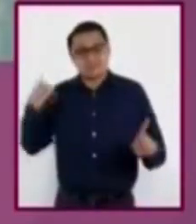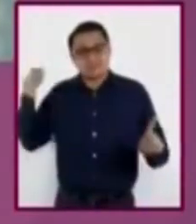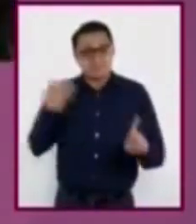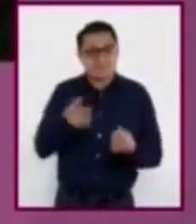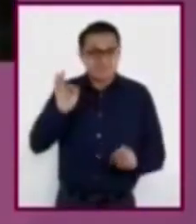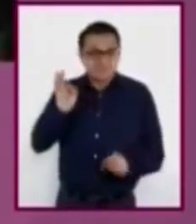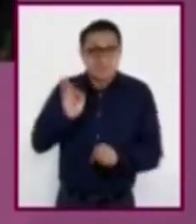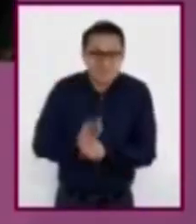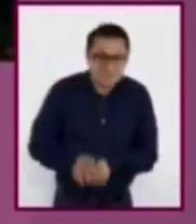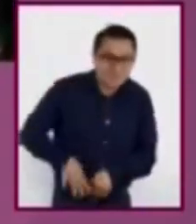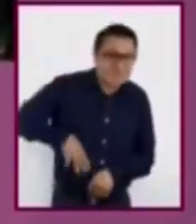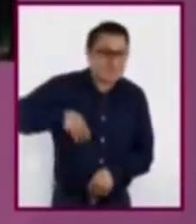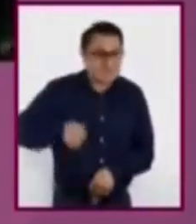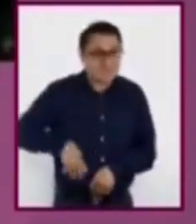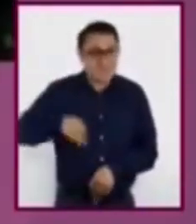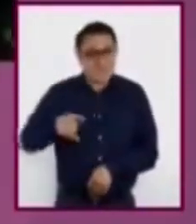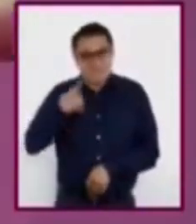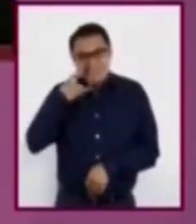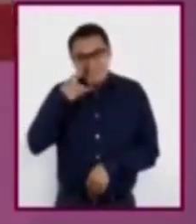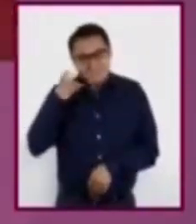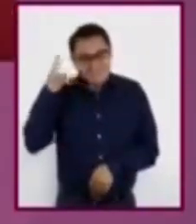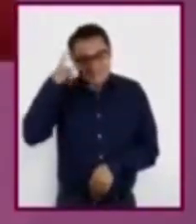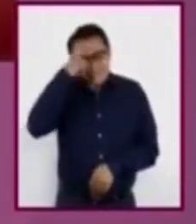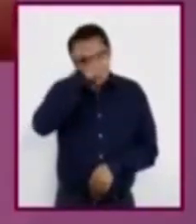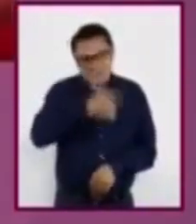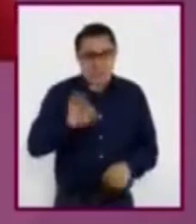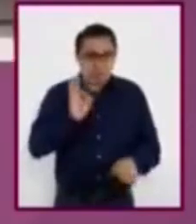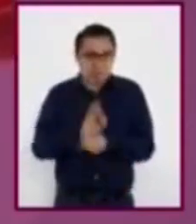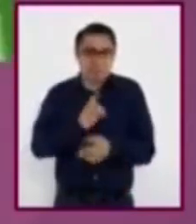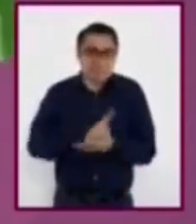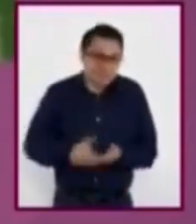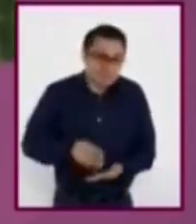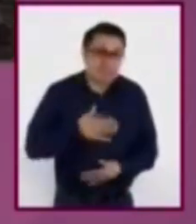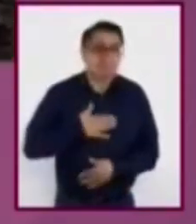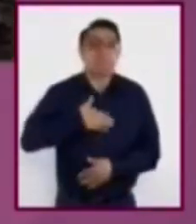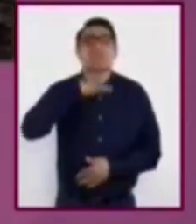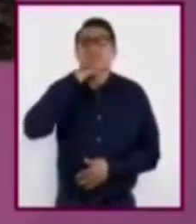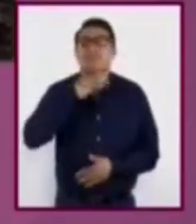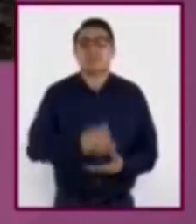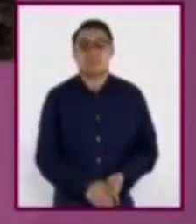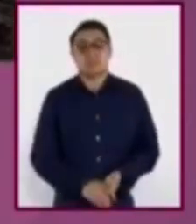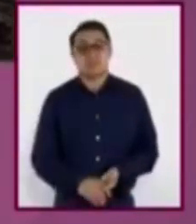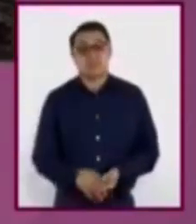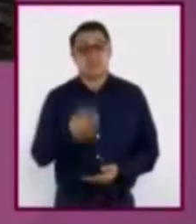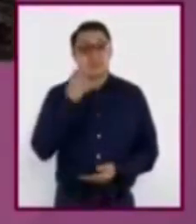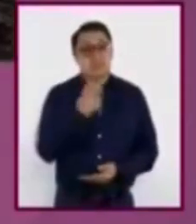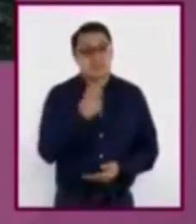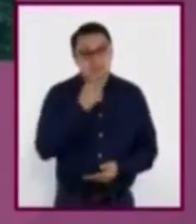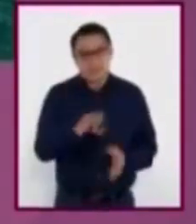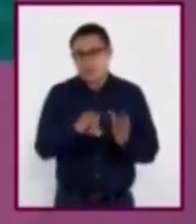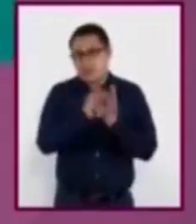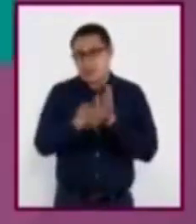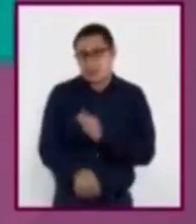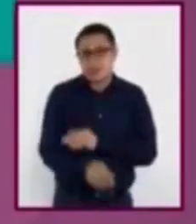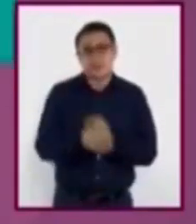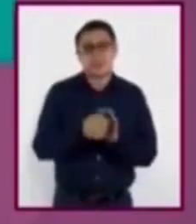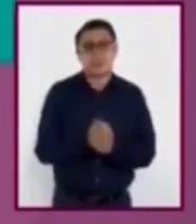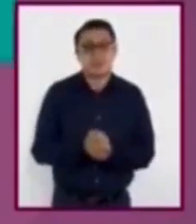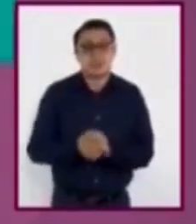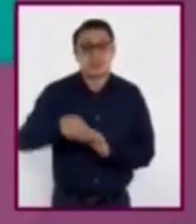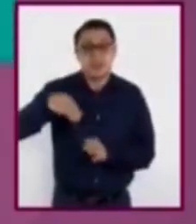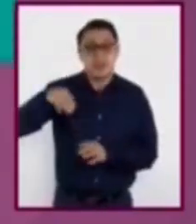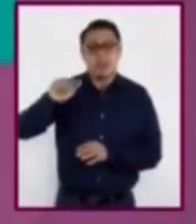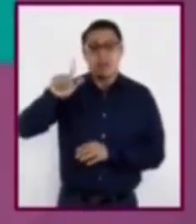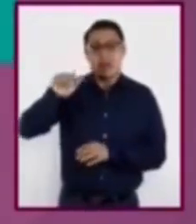sus derechos humanos y el ejercicio de su dignidad. Entre los casos más conocidos que han enfrentado este desafío, destaca el de